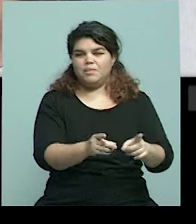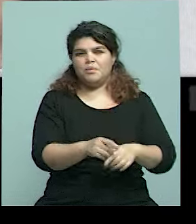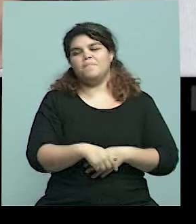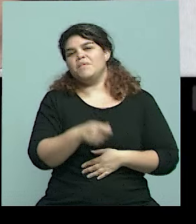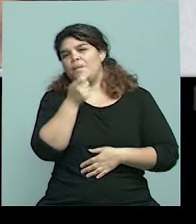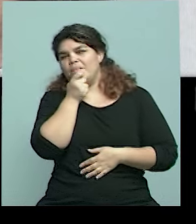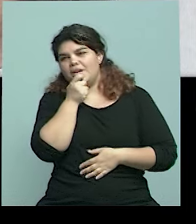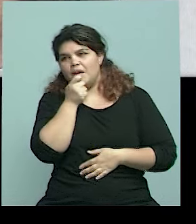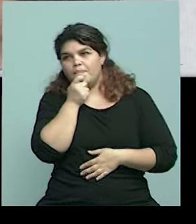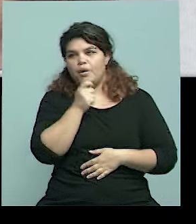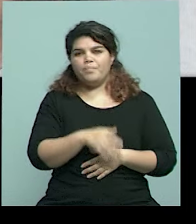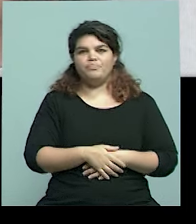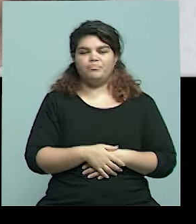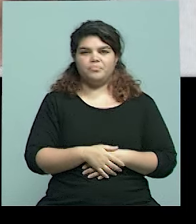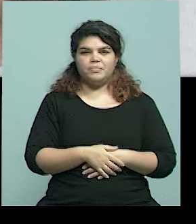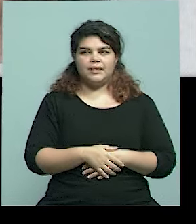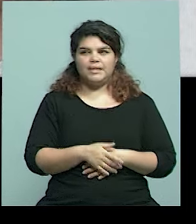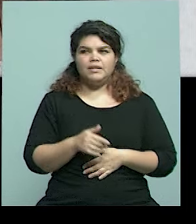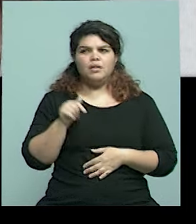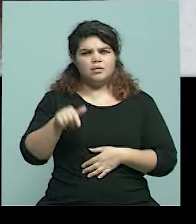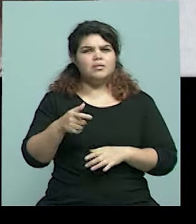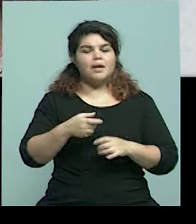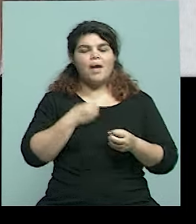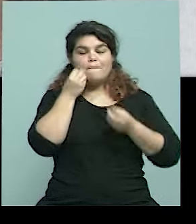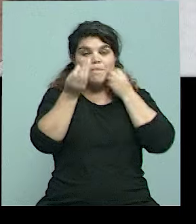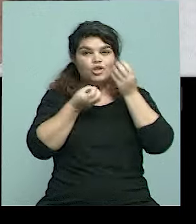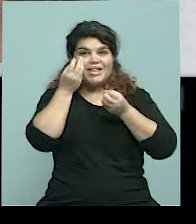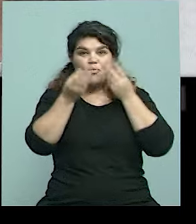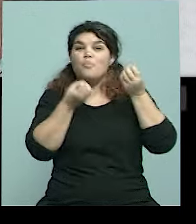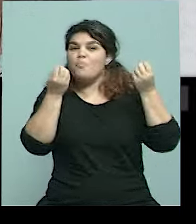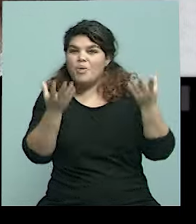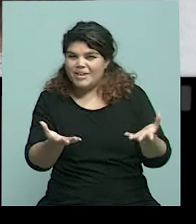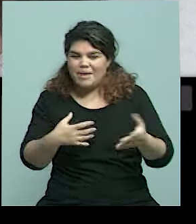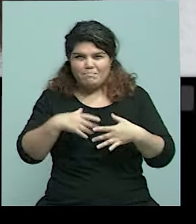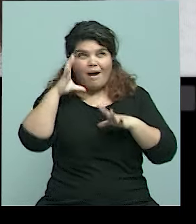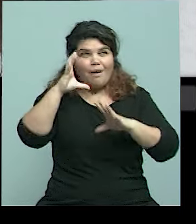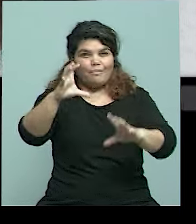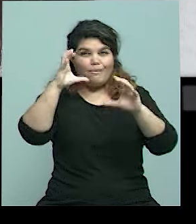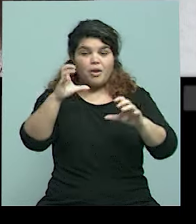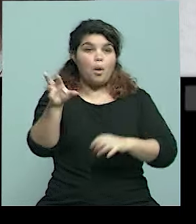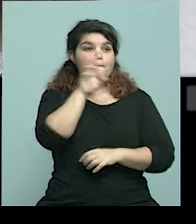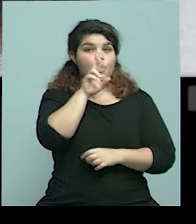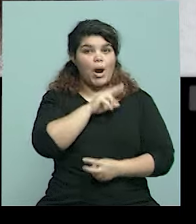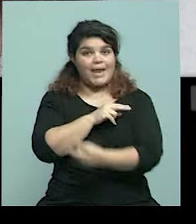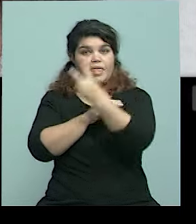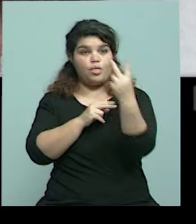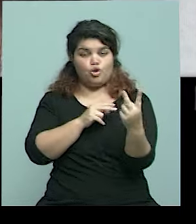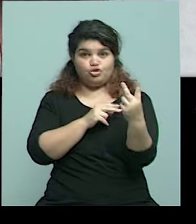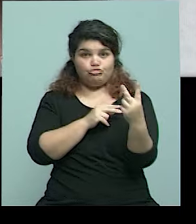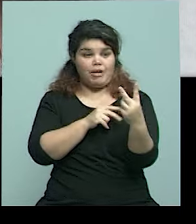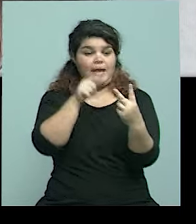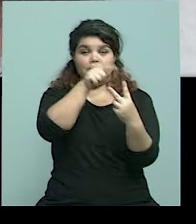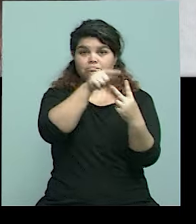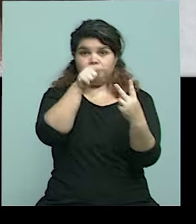dos, dice que fue muy emotivo, porque fue el análisis de dos señoras que fueron